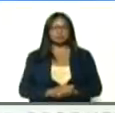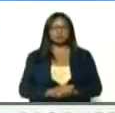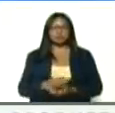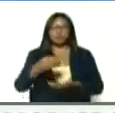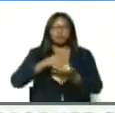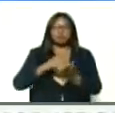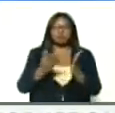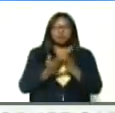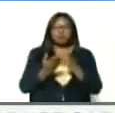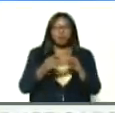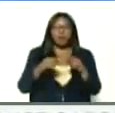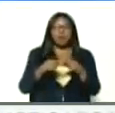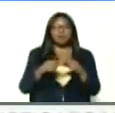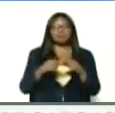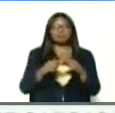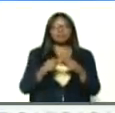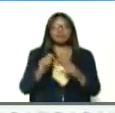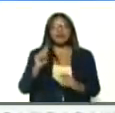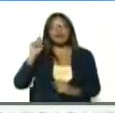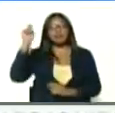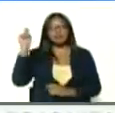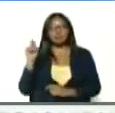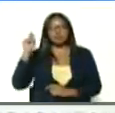estudiar, la diputada, Silvia Flores,